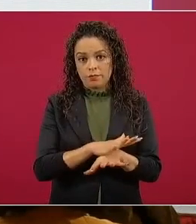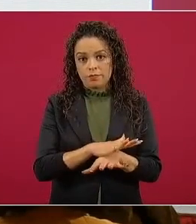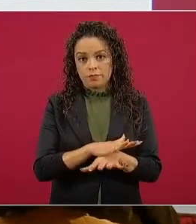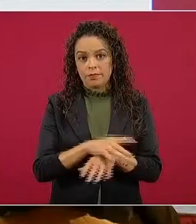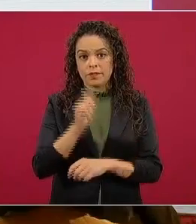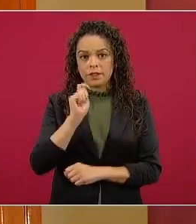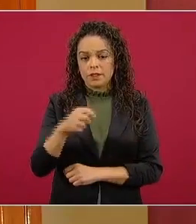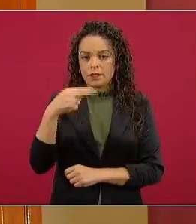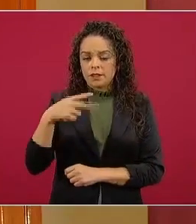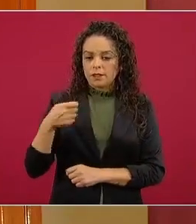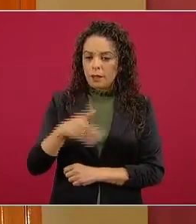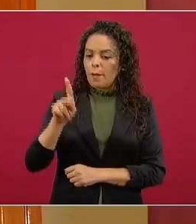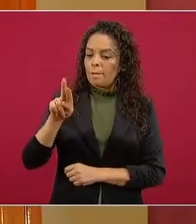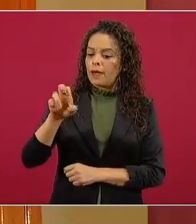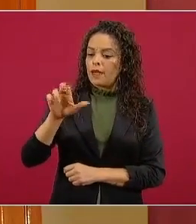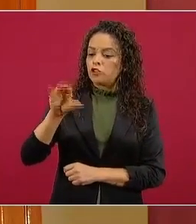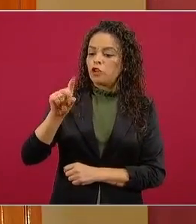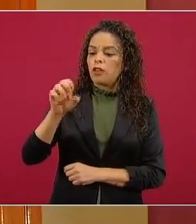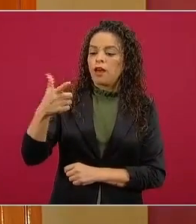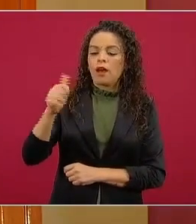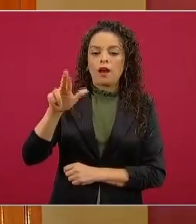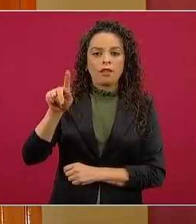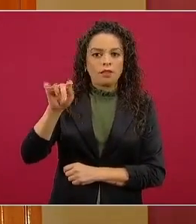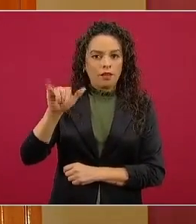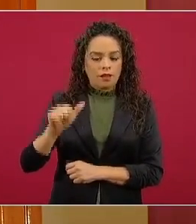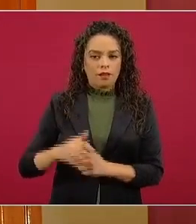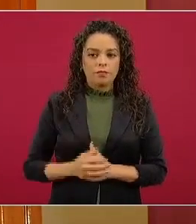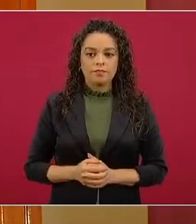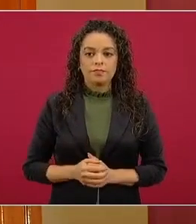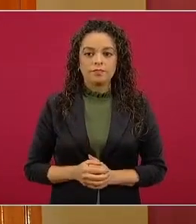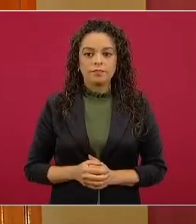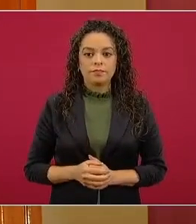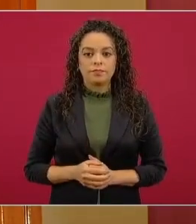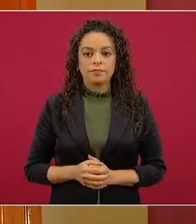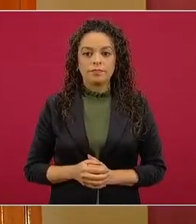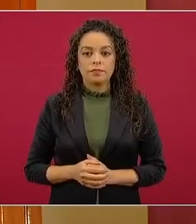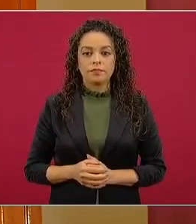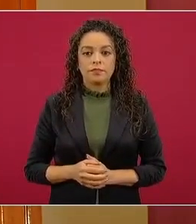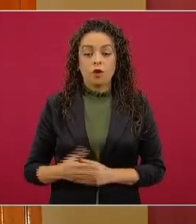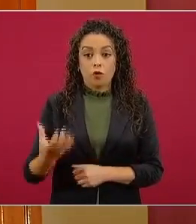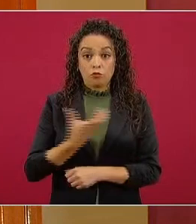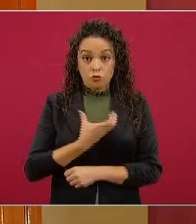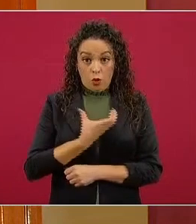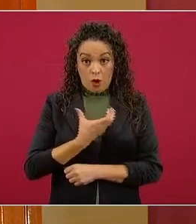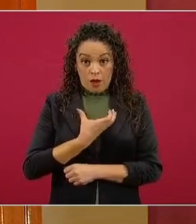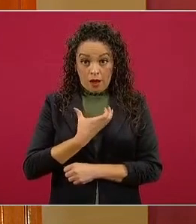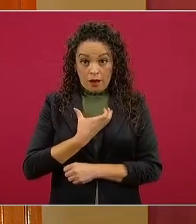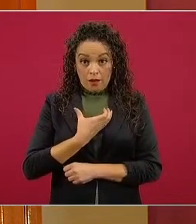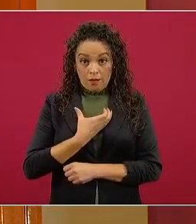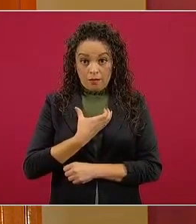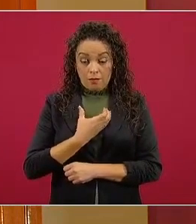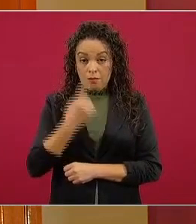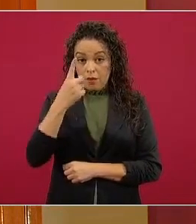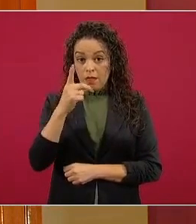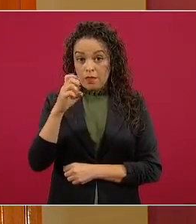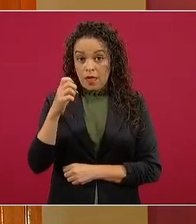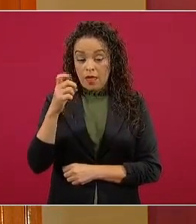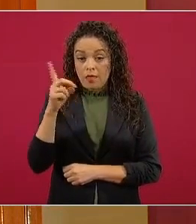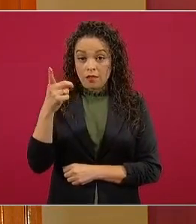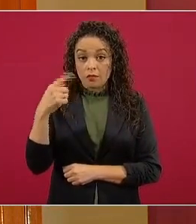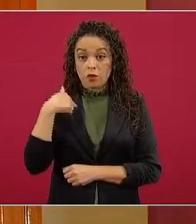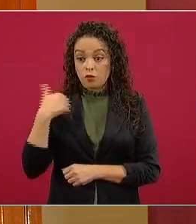Esto fue lo que dije en el Zócalo, el día primero de diciembre cuando tomé posición de la presidencia.